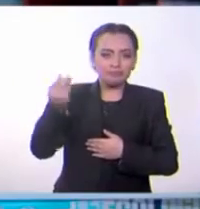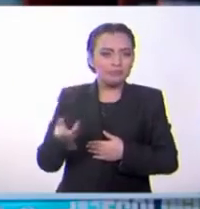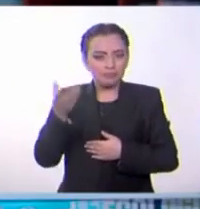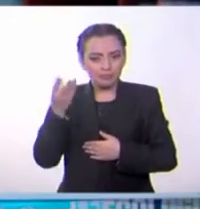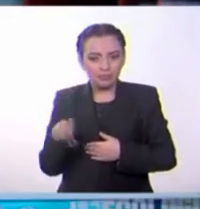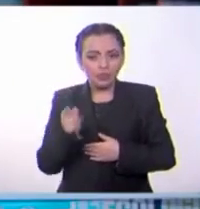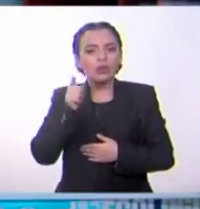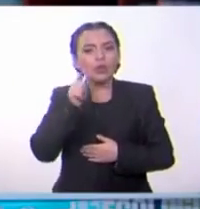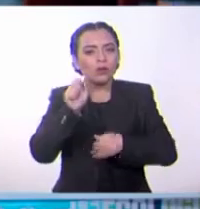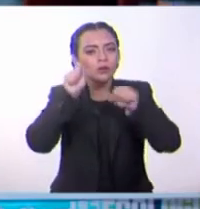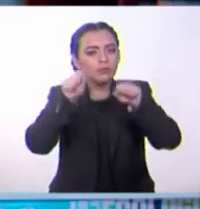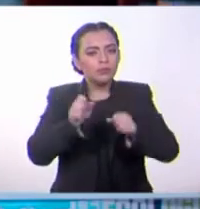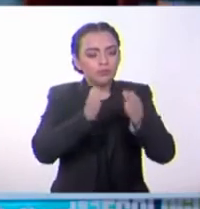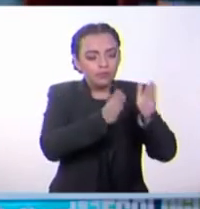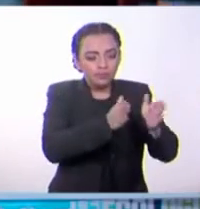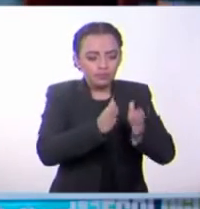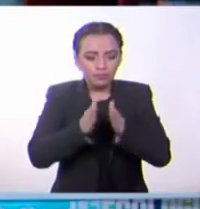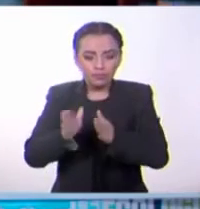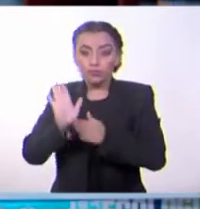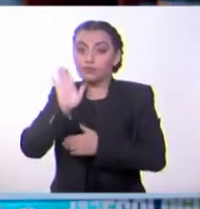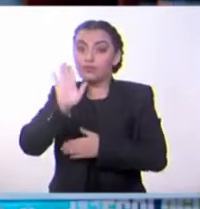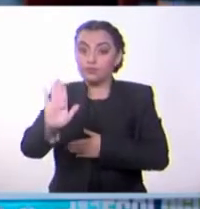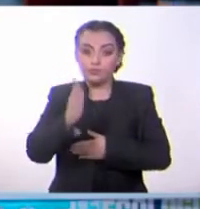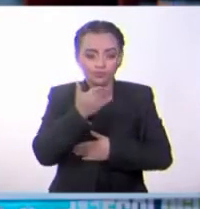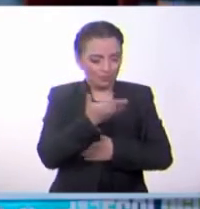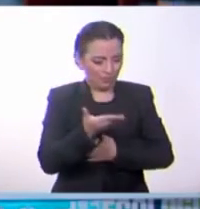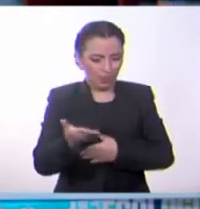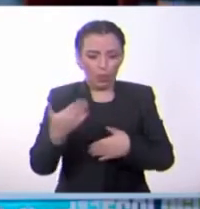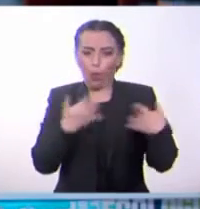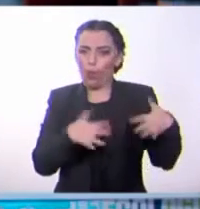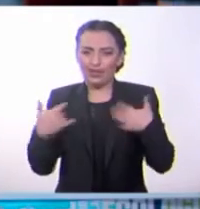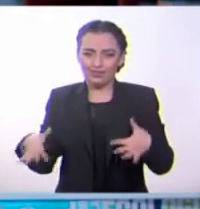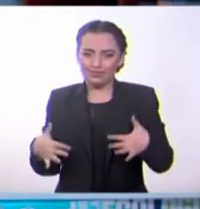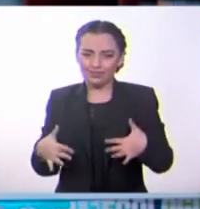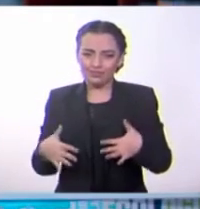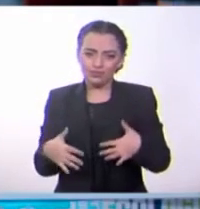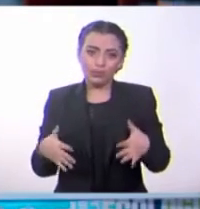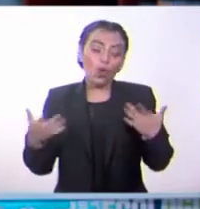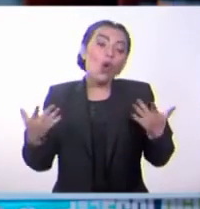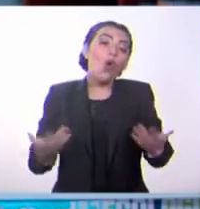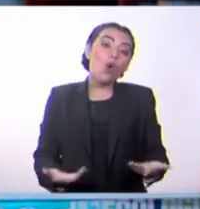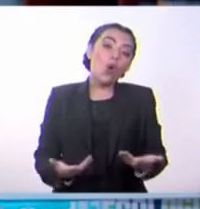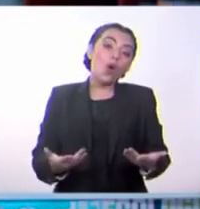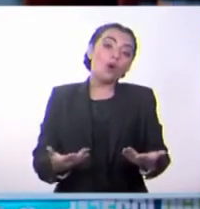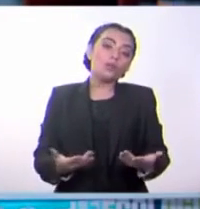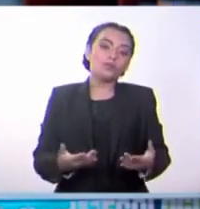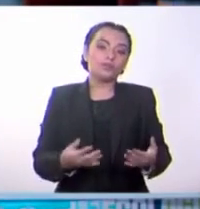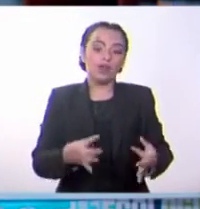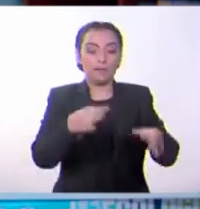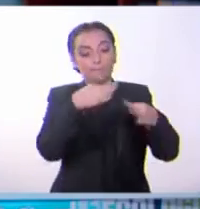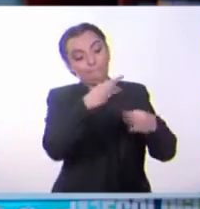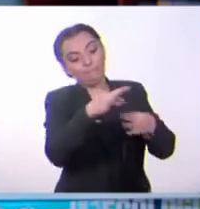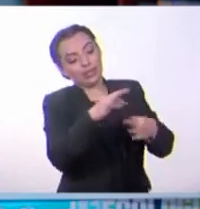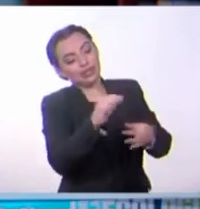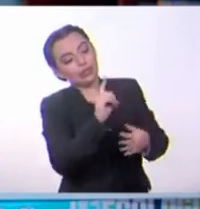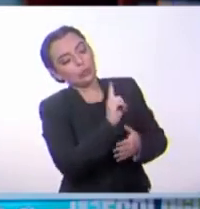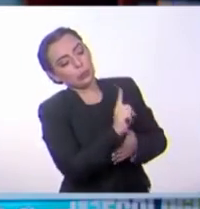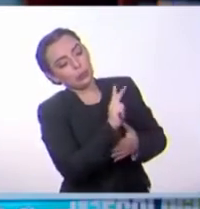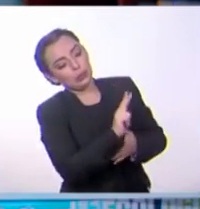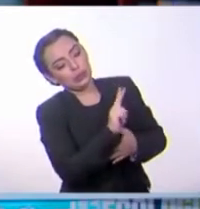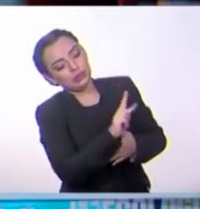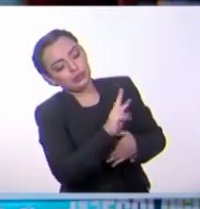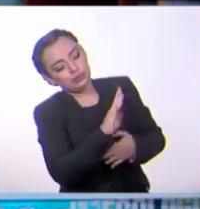También en la vida cotidiana lo hacemos cuando enumeramos las páginas de tus cuadernos o los